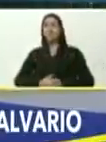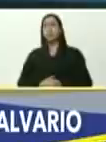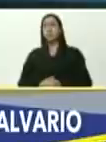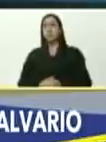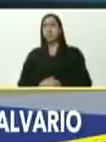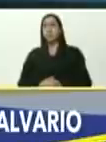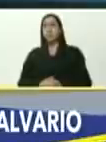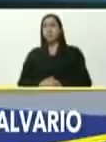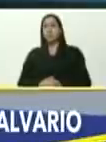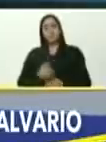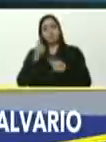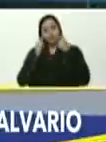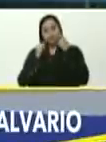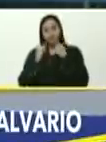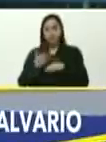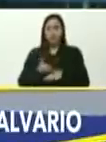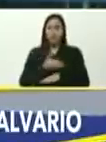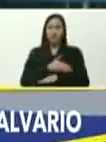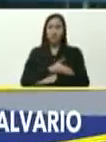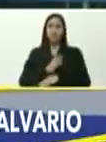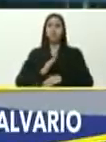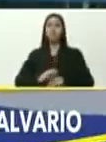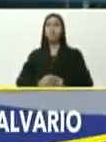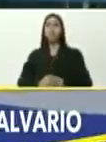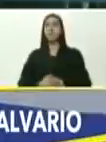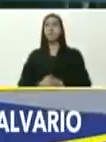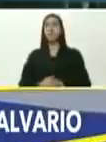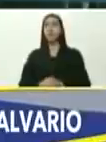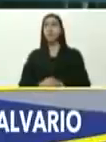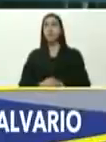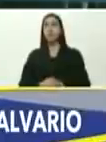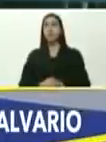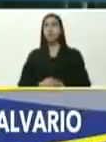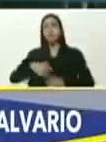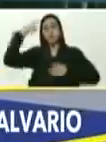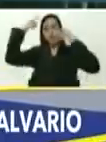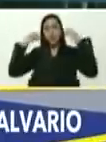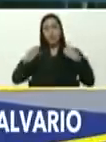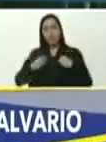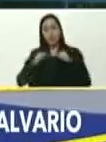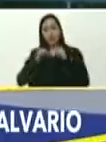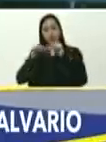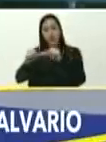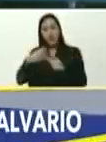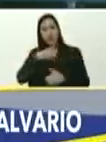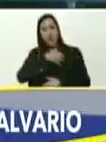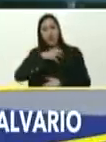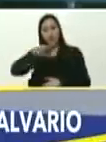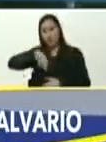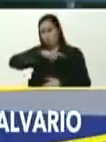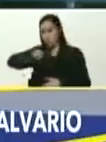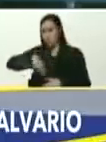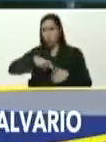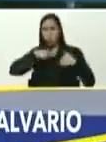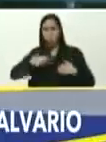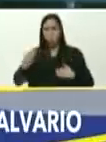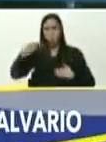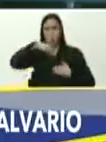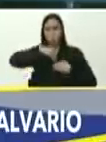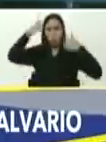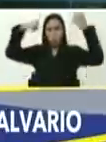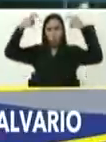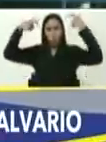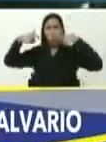con las lágrimas, que tenía, en ese momento, Chávez vive, la patria sigue, sigue en nuestro corazón, es comandante,